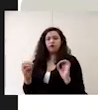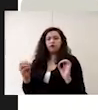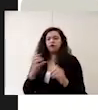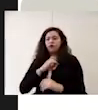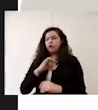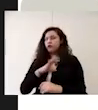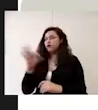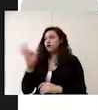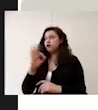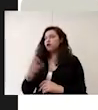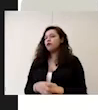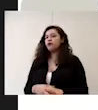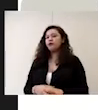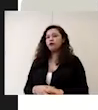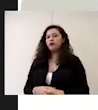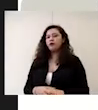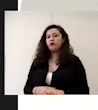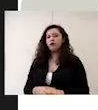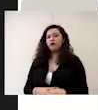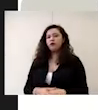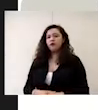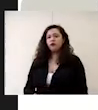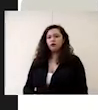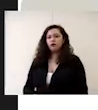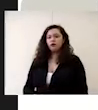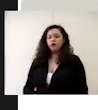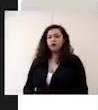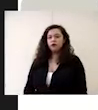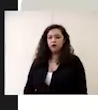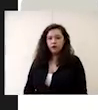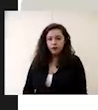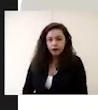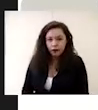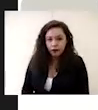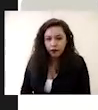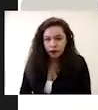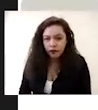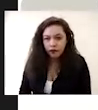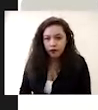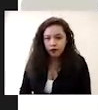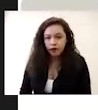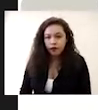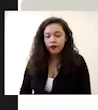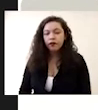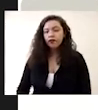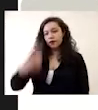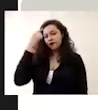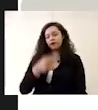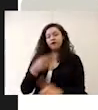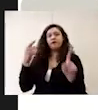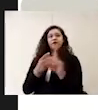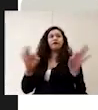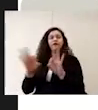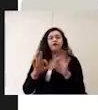en este sentido se debe trabajar en